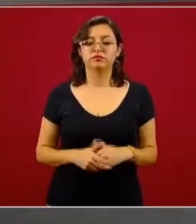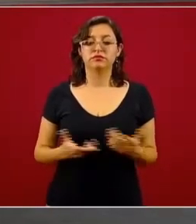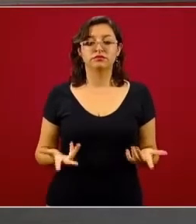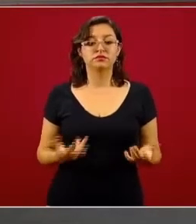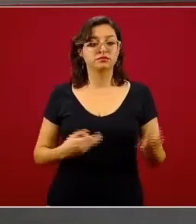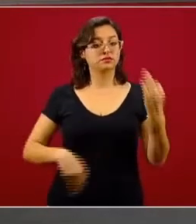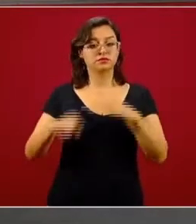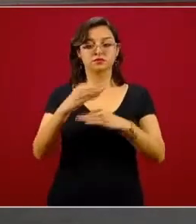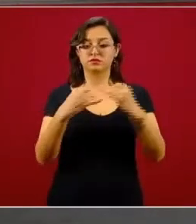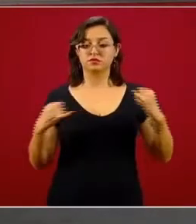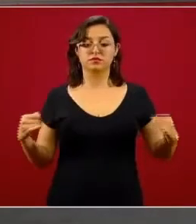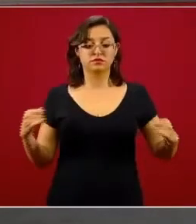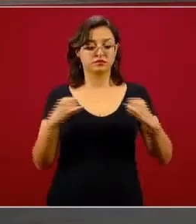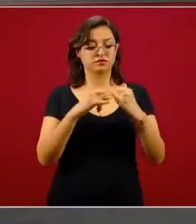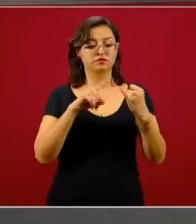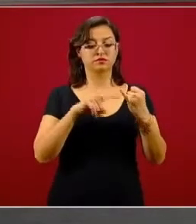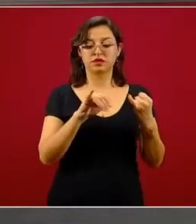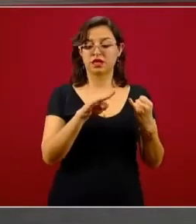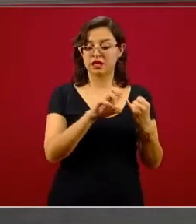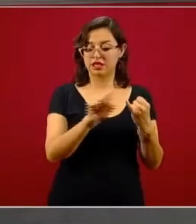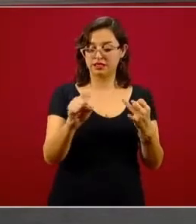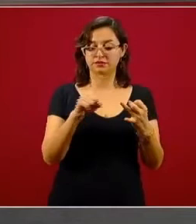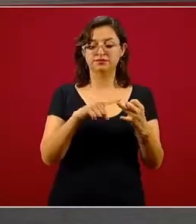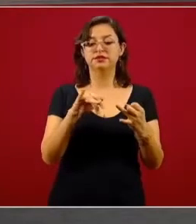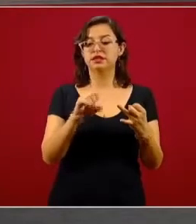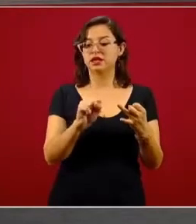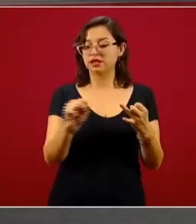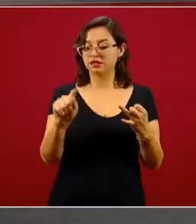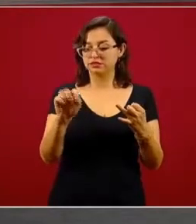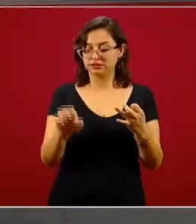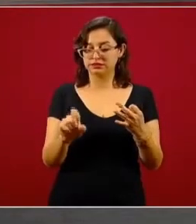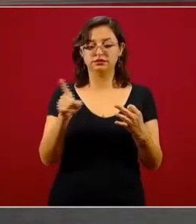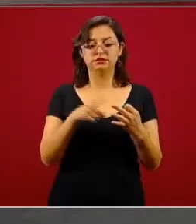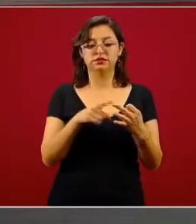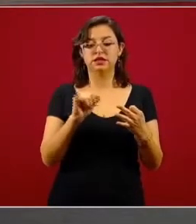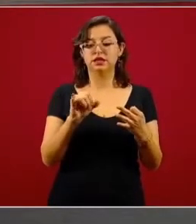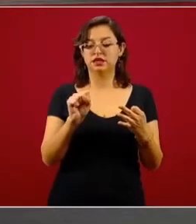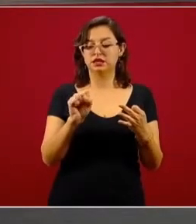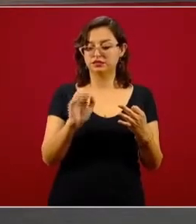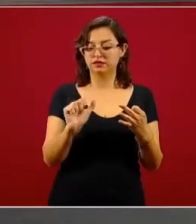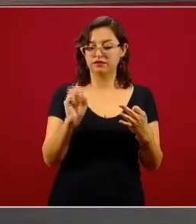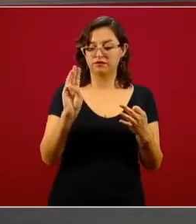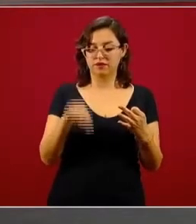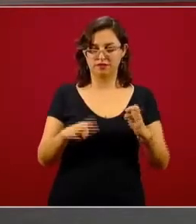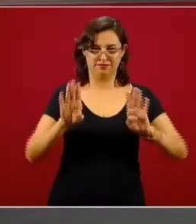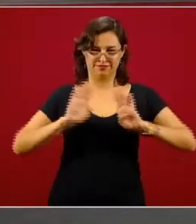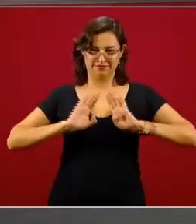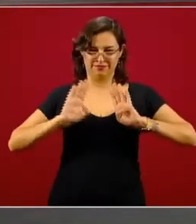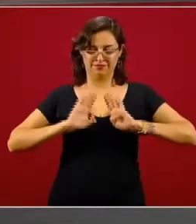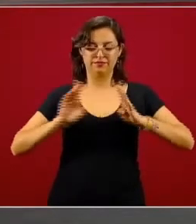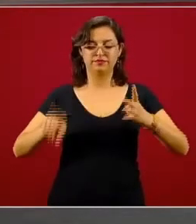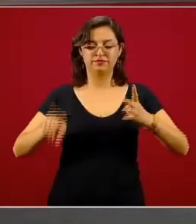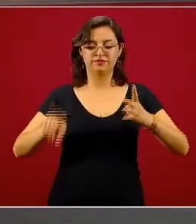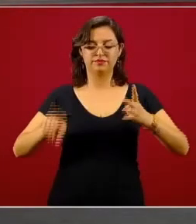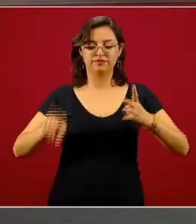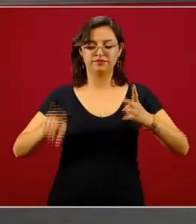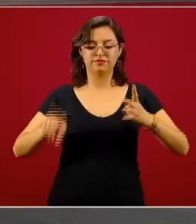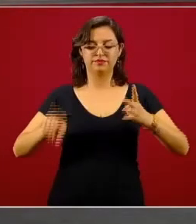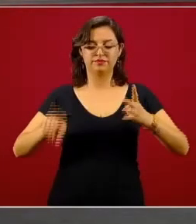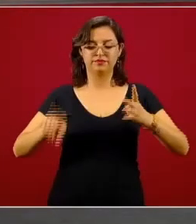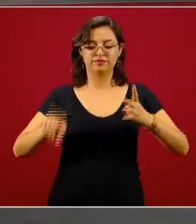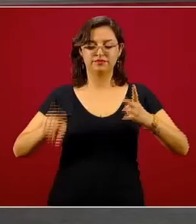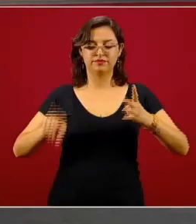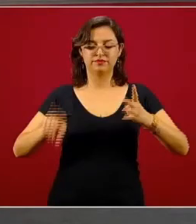las instituciones, del Seguro Social y también del Issste, también del ISFAM, la Seguridad Social de las Fuerzas Armadas y también